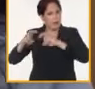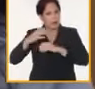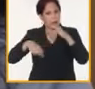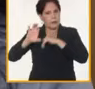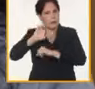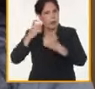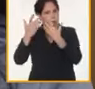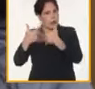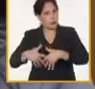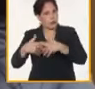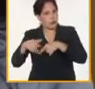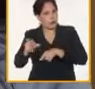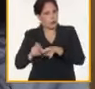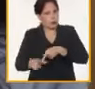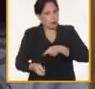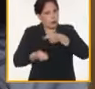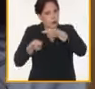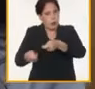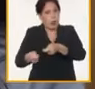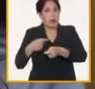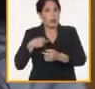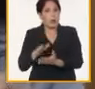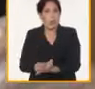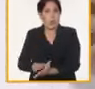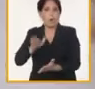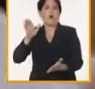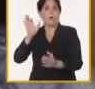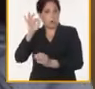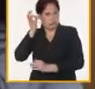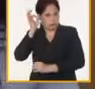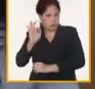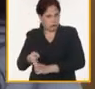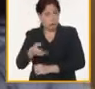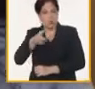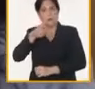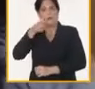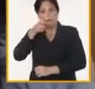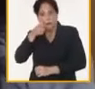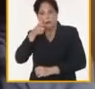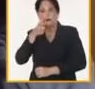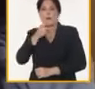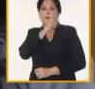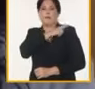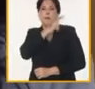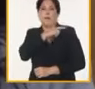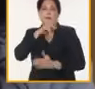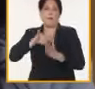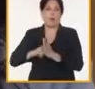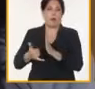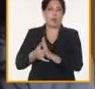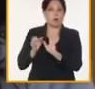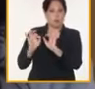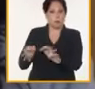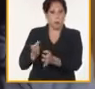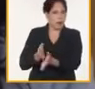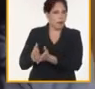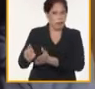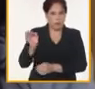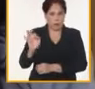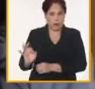Agricultura y tenemos el compromiso del ministro que va a dirigir este proyecto directamente,